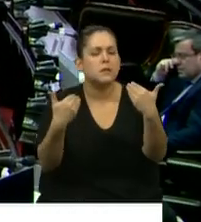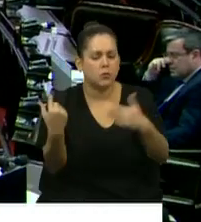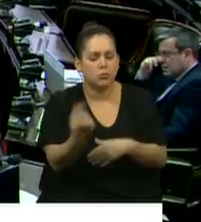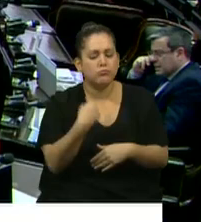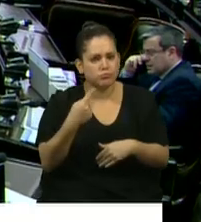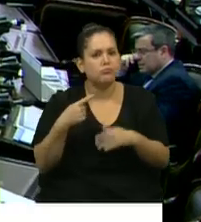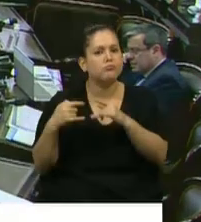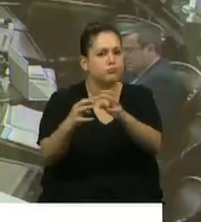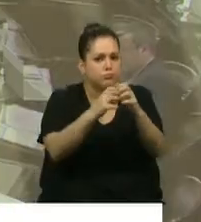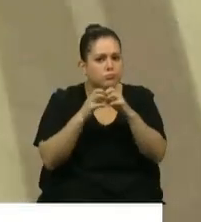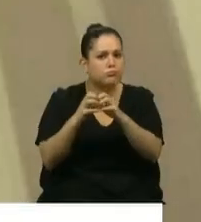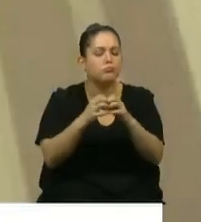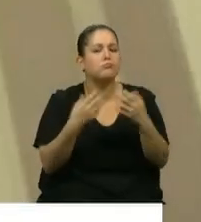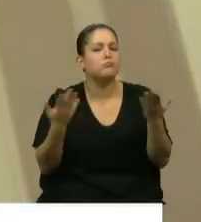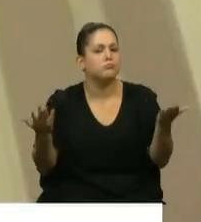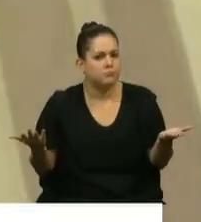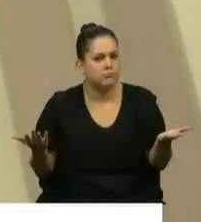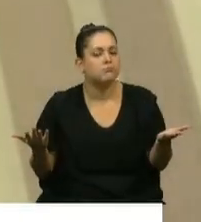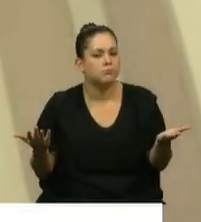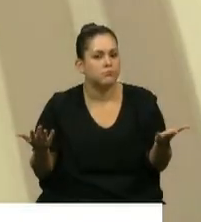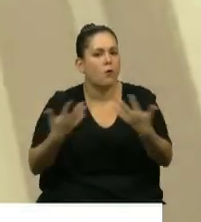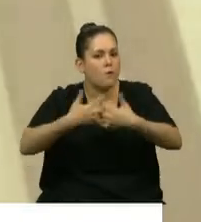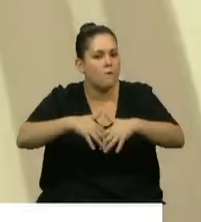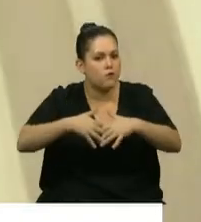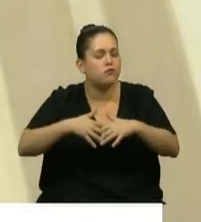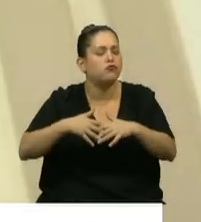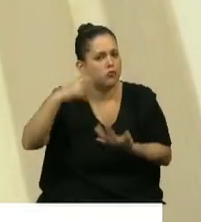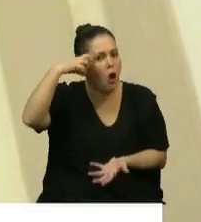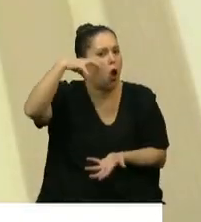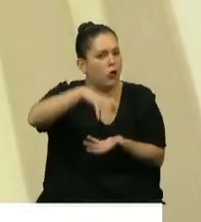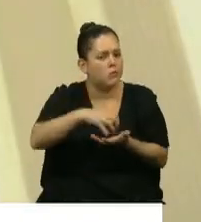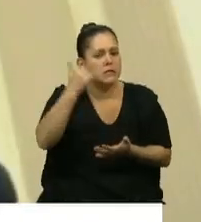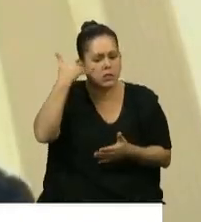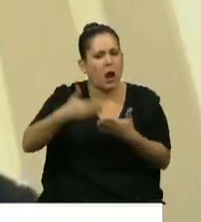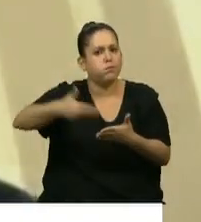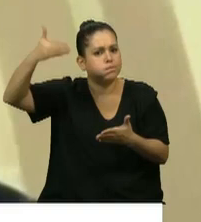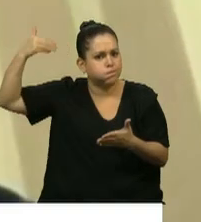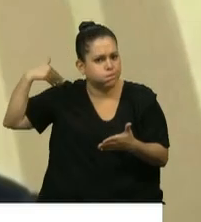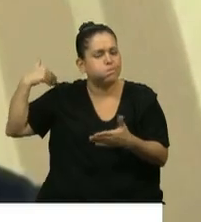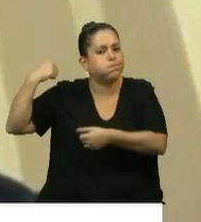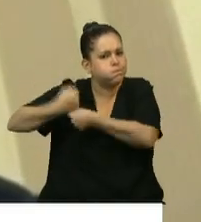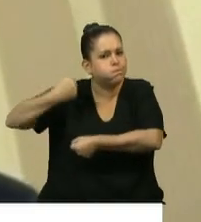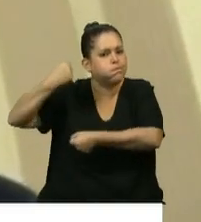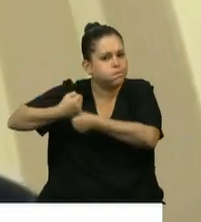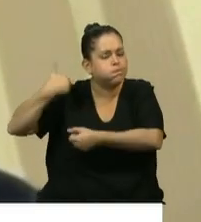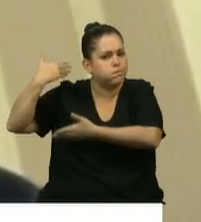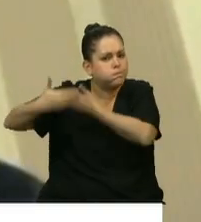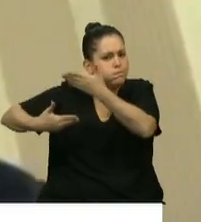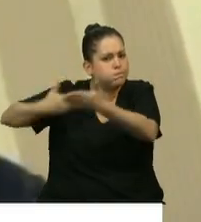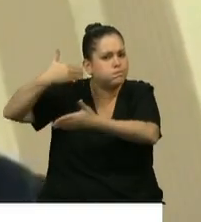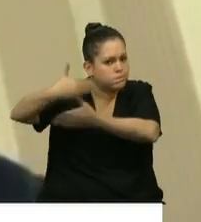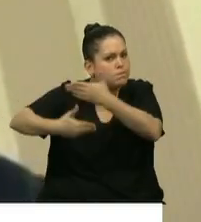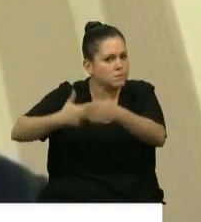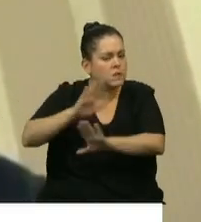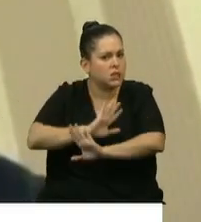sesionar, que el Congreso funcione, aunque hemos venido funcionando y trabajando mucho en comisiones. Quiero